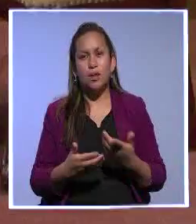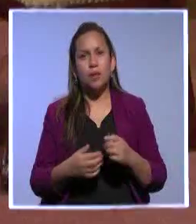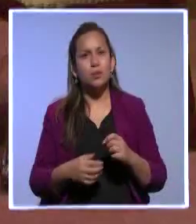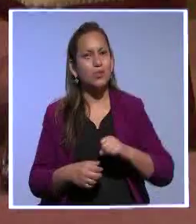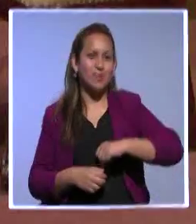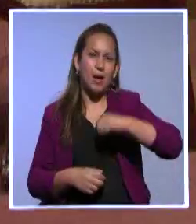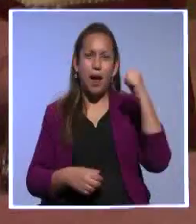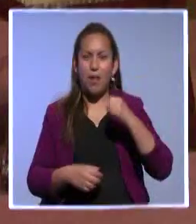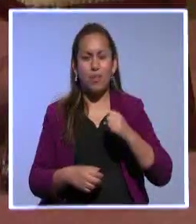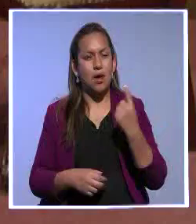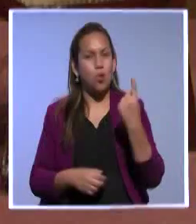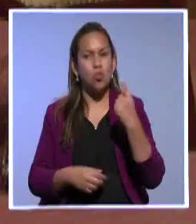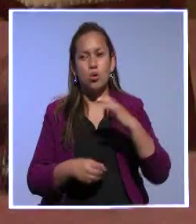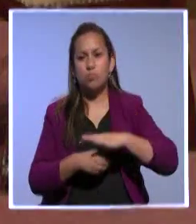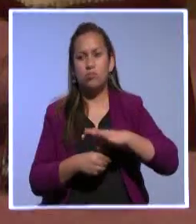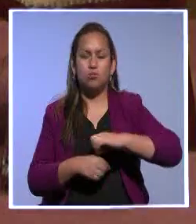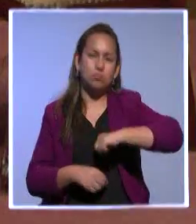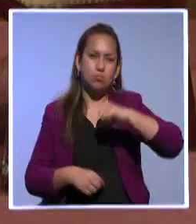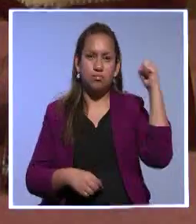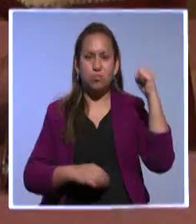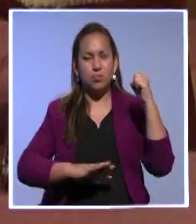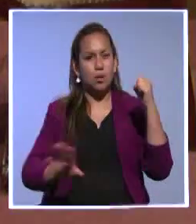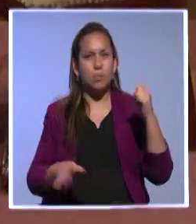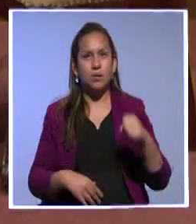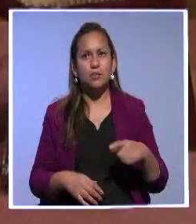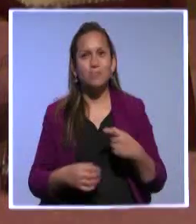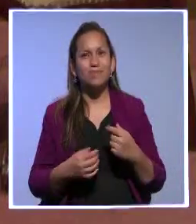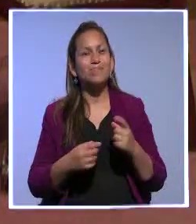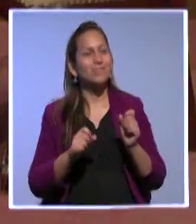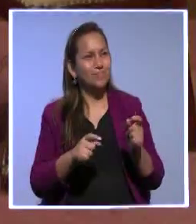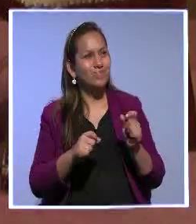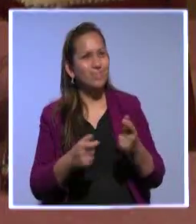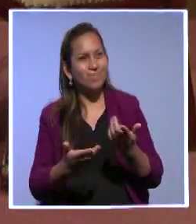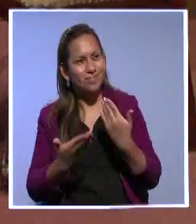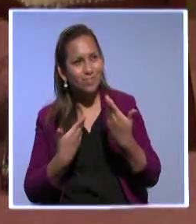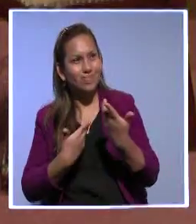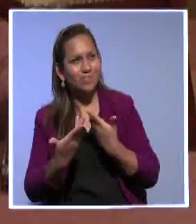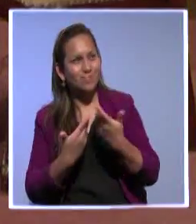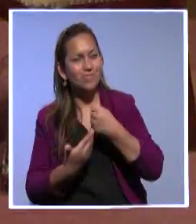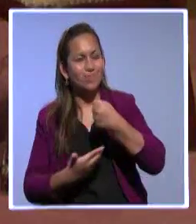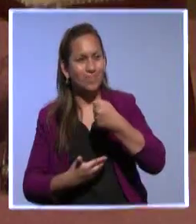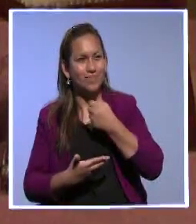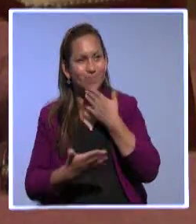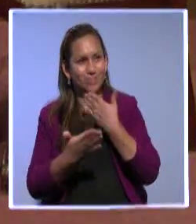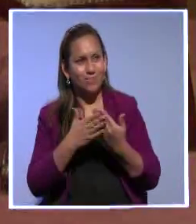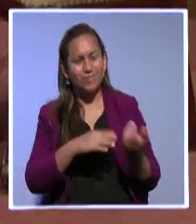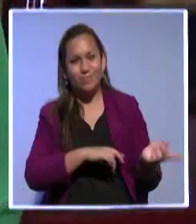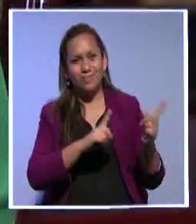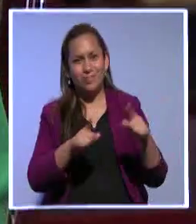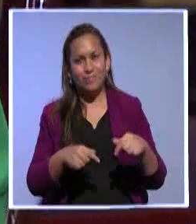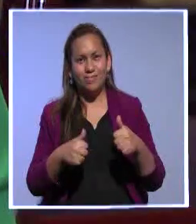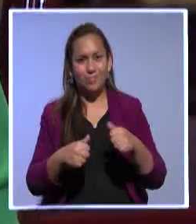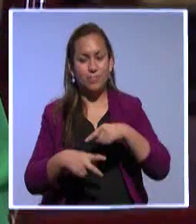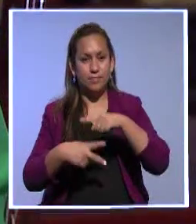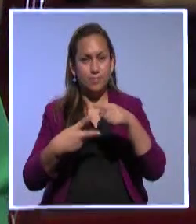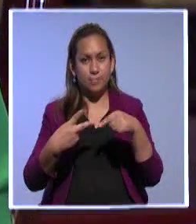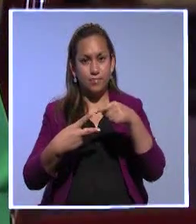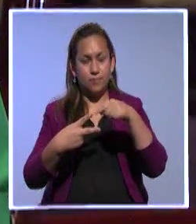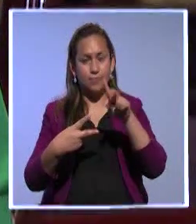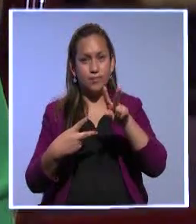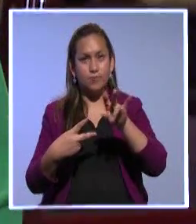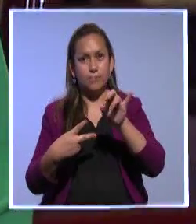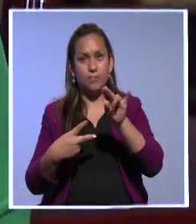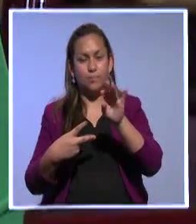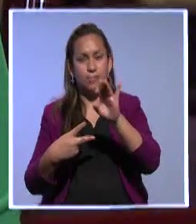Correcto. Y con seguridad todavía tendremos tiempo para seguir hablando de estos temas. Asambleístas, muchísimas gracias por habernos acompañado. Han sido los asambleístas Diego